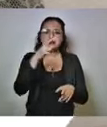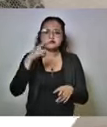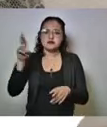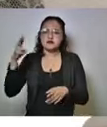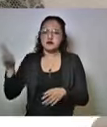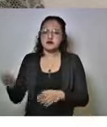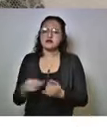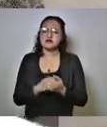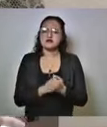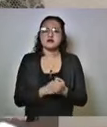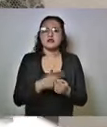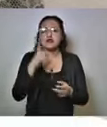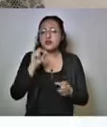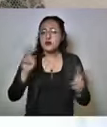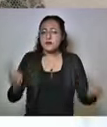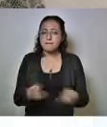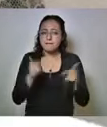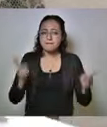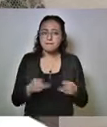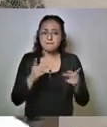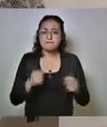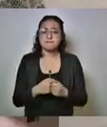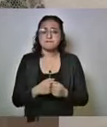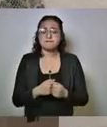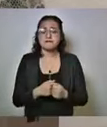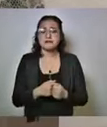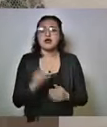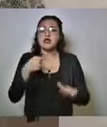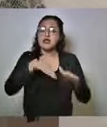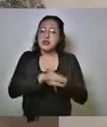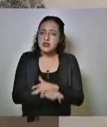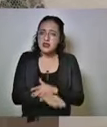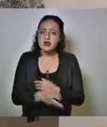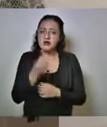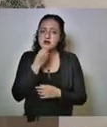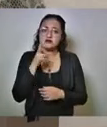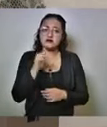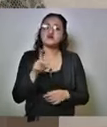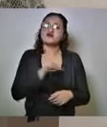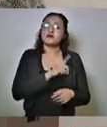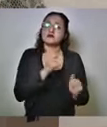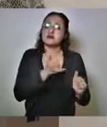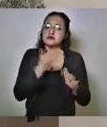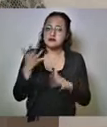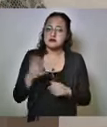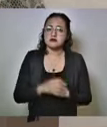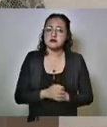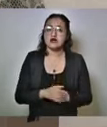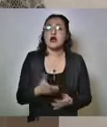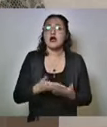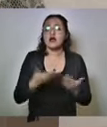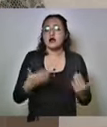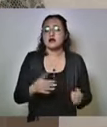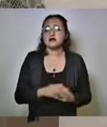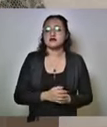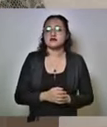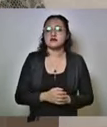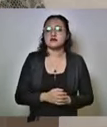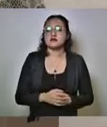para la no venta de alimentos en los lugares, solo para llevar. Hasta el momento llevamos ya